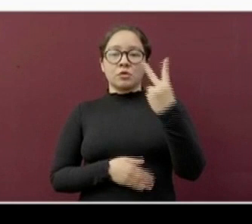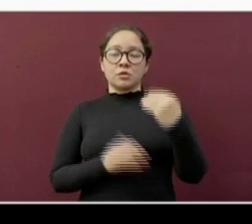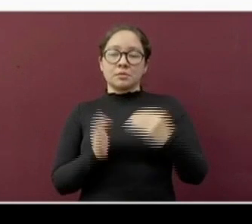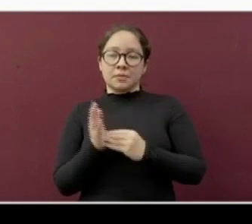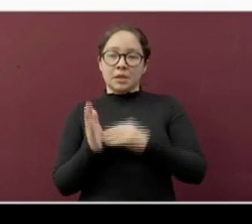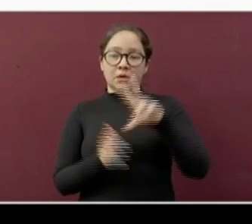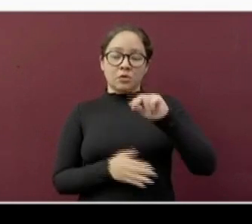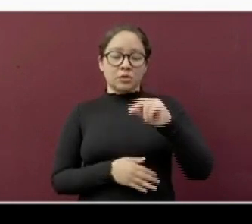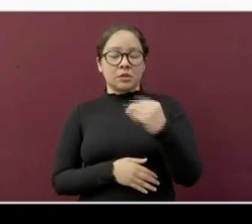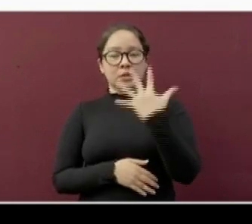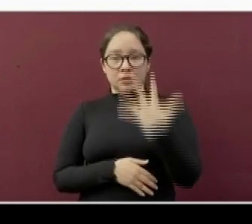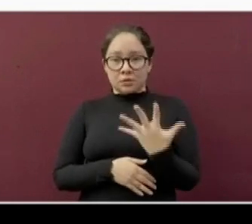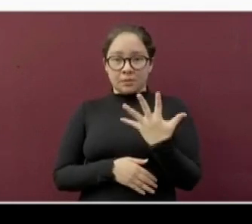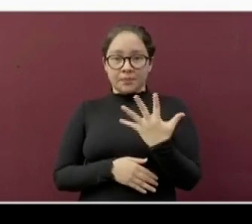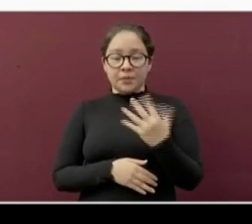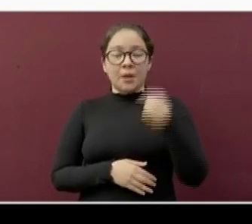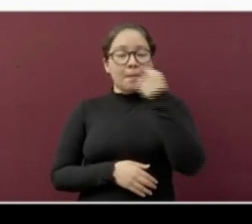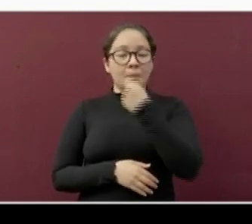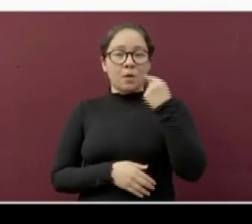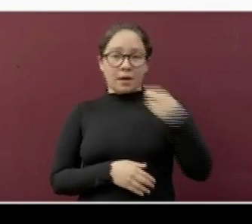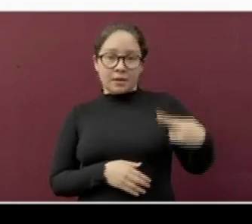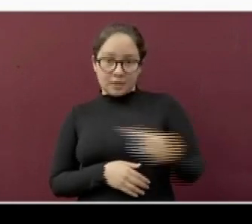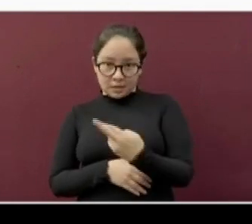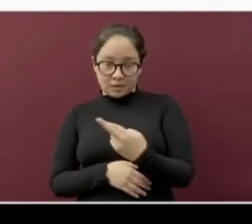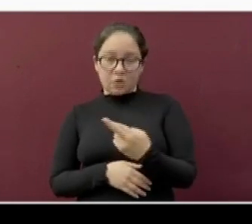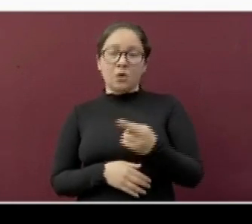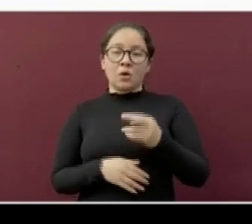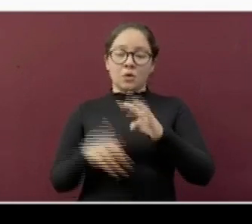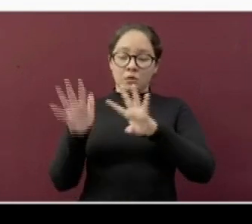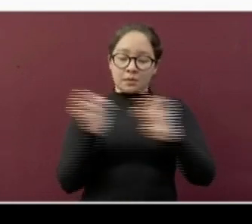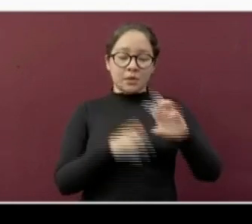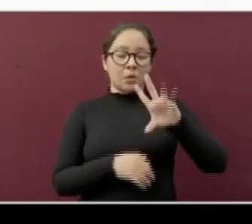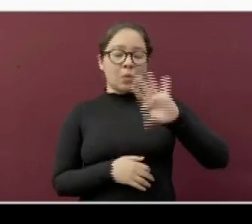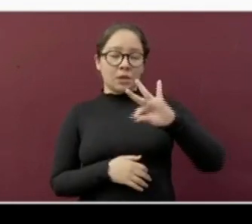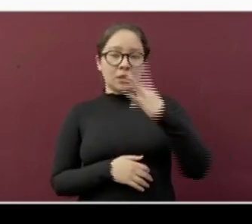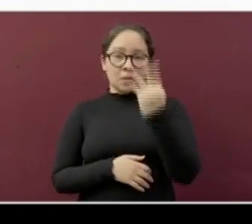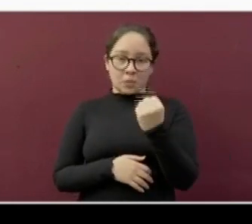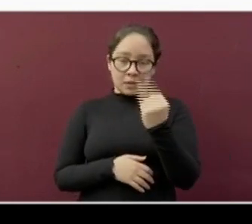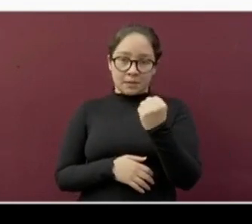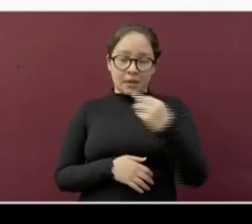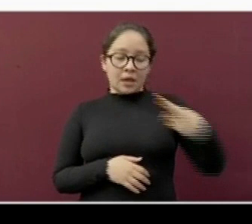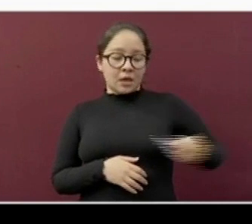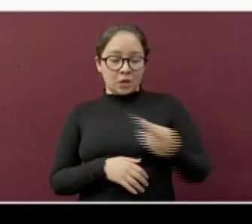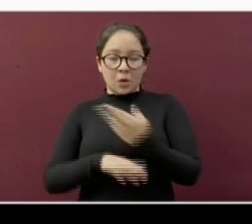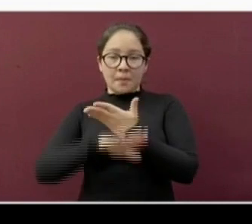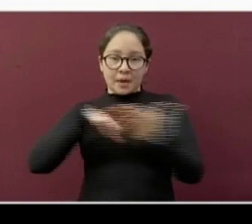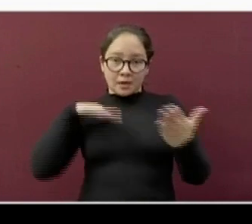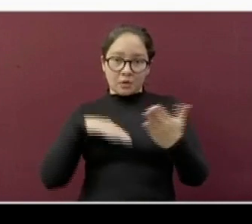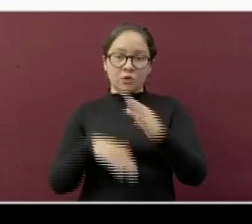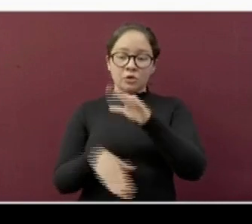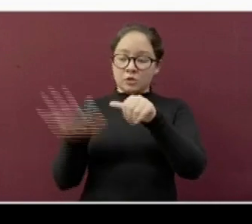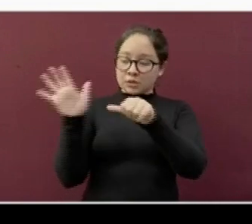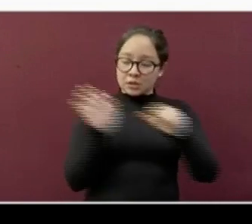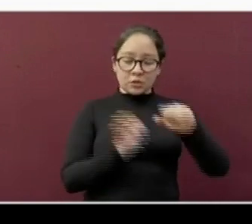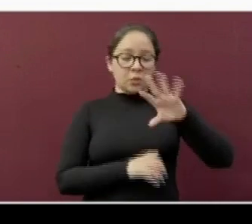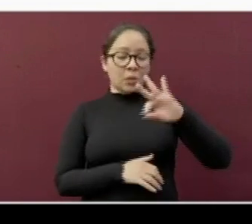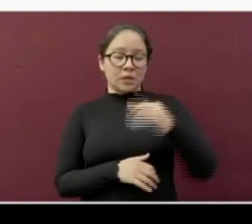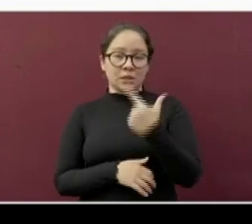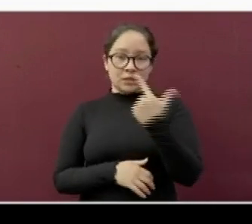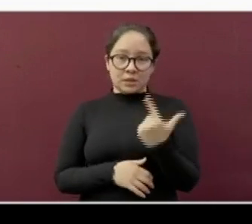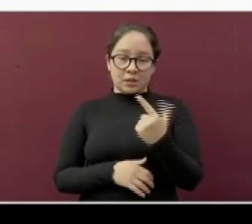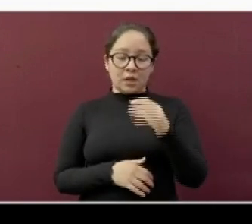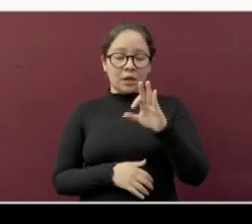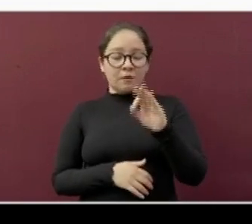,085. Boca del Río, 949. Río Blanco, 647.